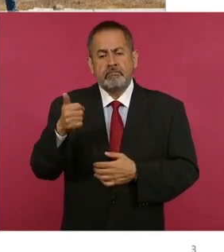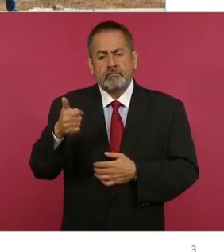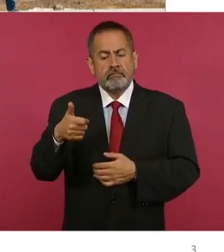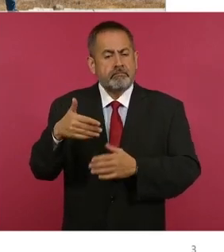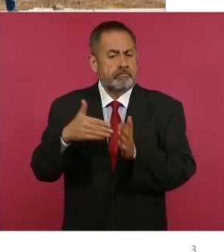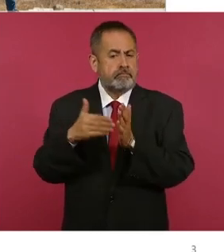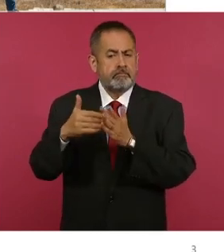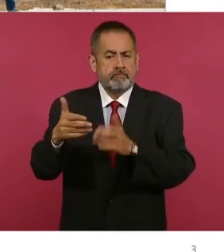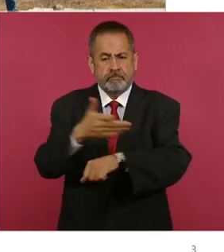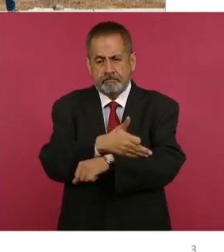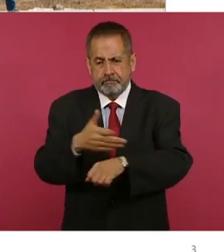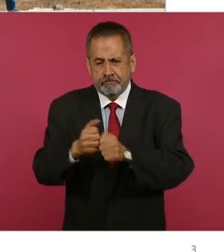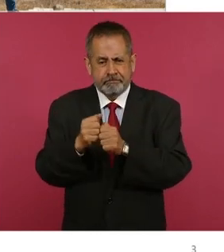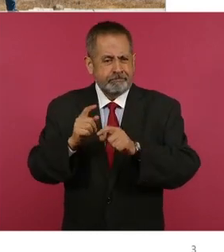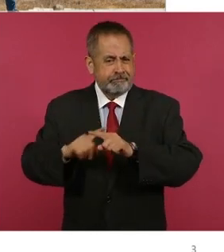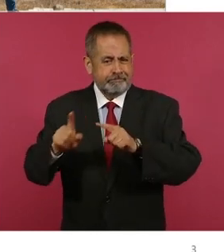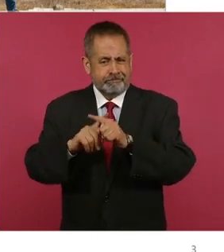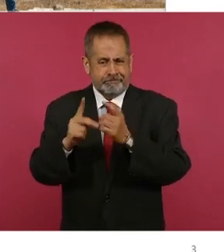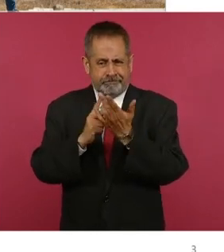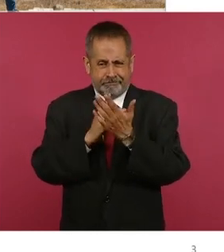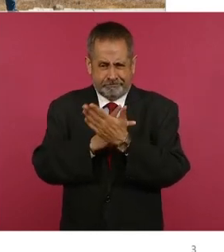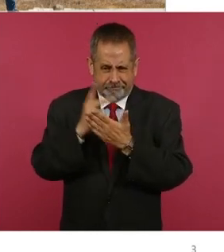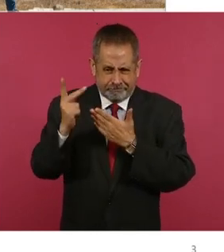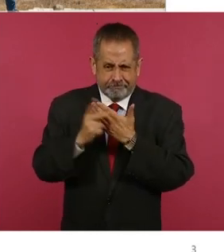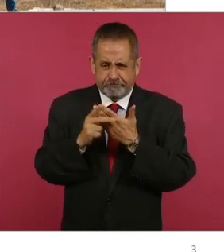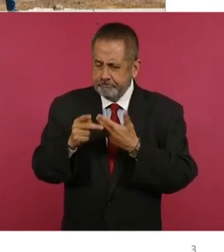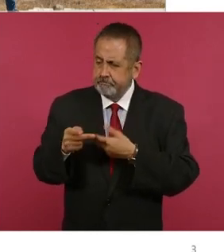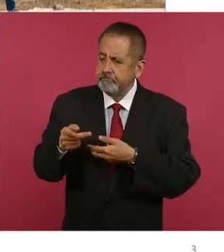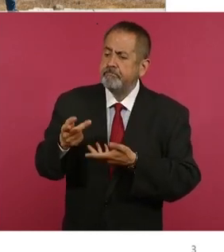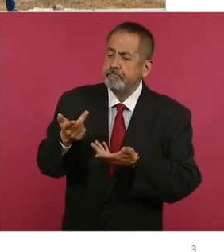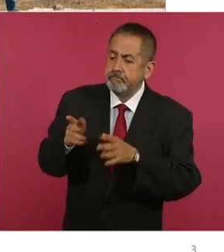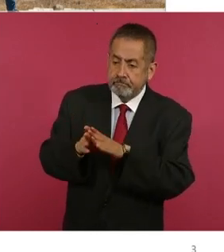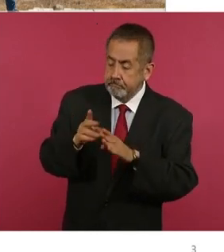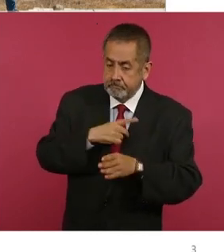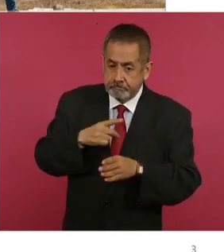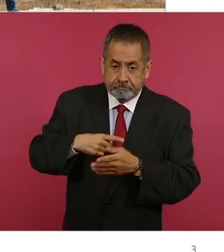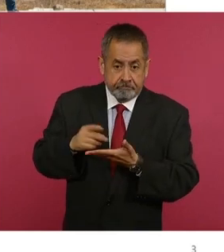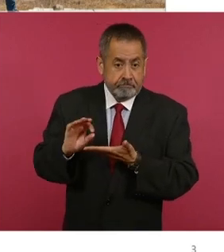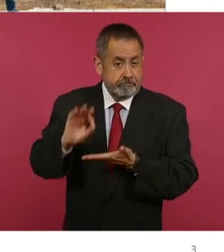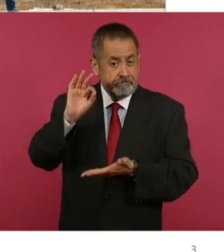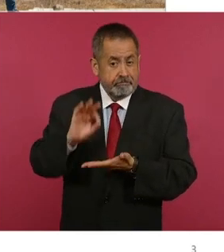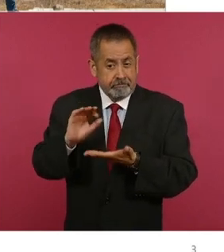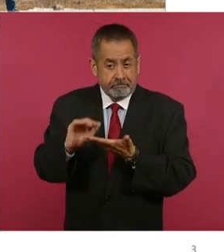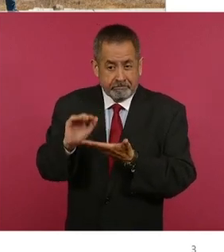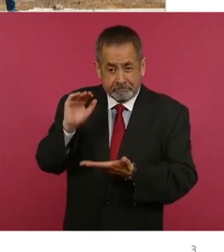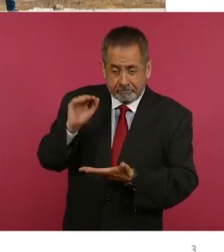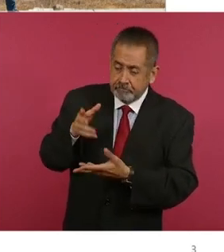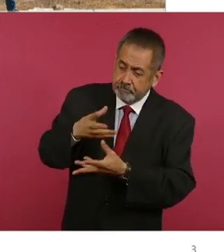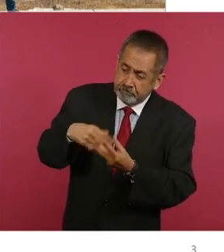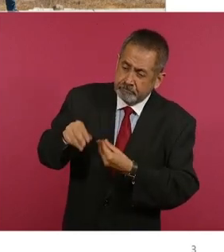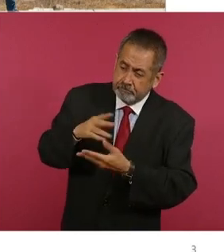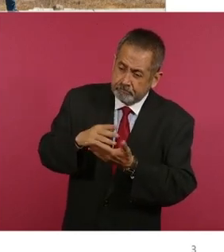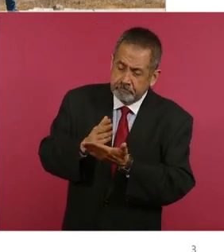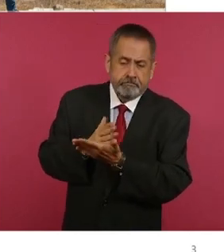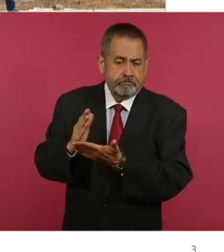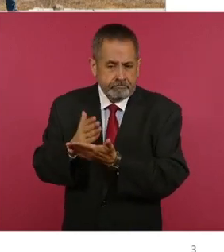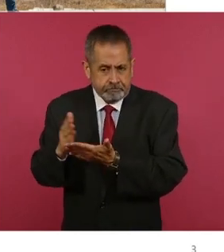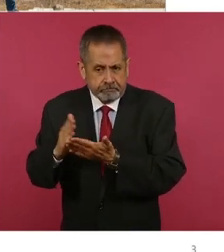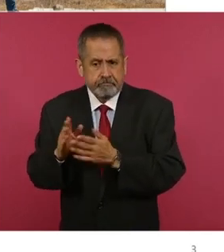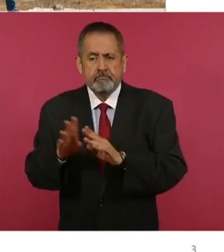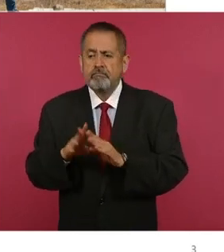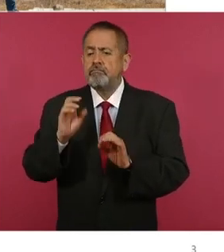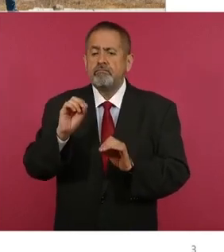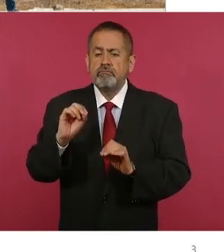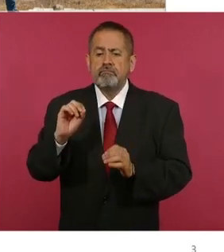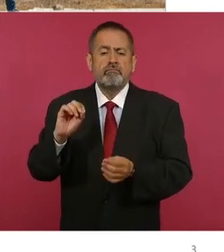familias con distintos programas de reestructura de créditos, con donaciones de deuda, descuentos al final de pago. El